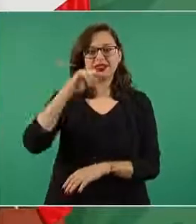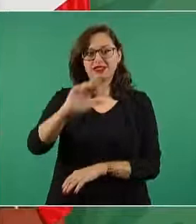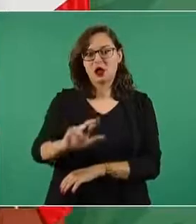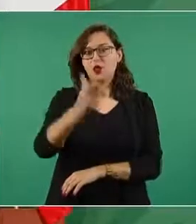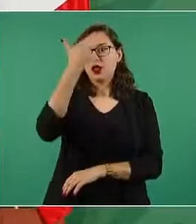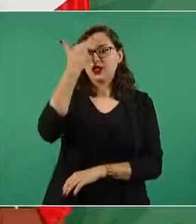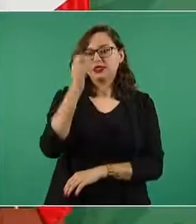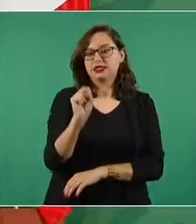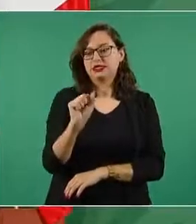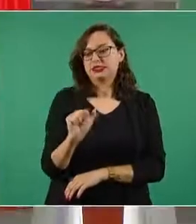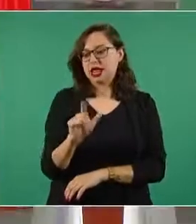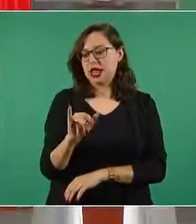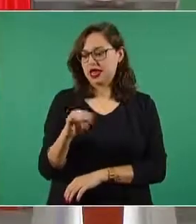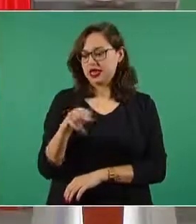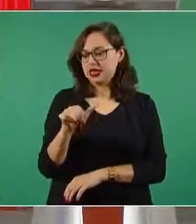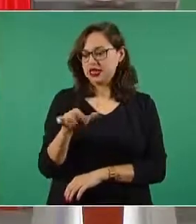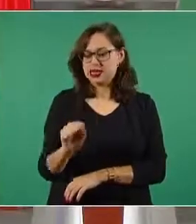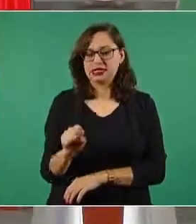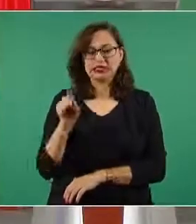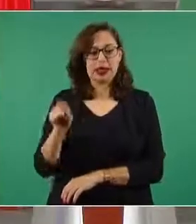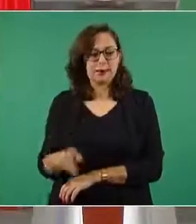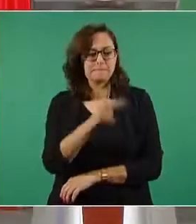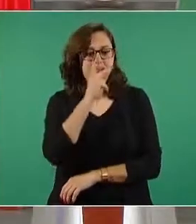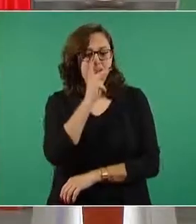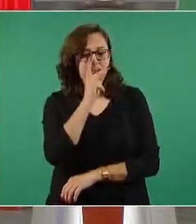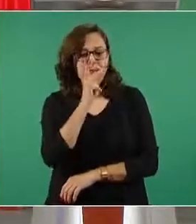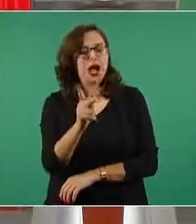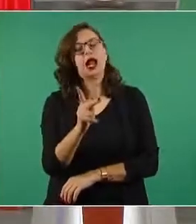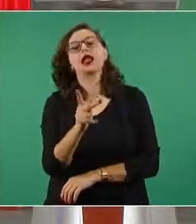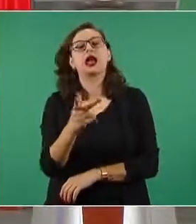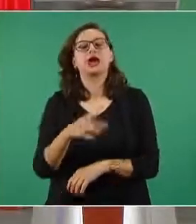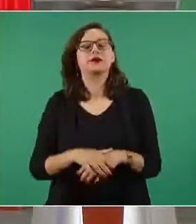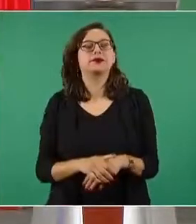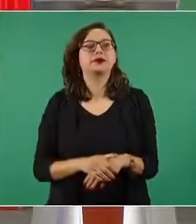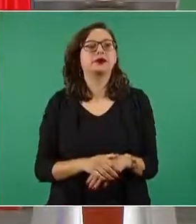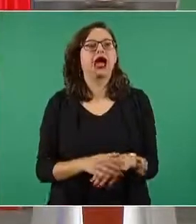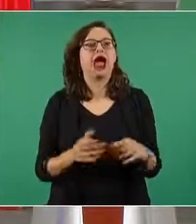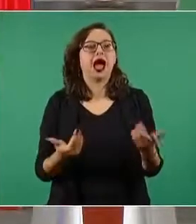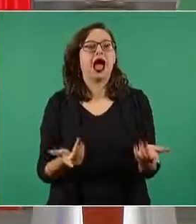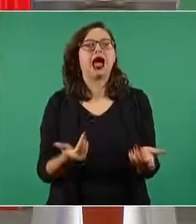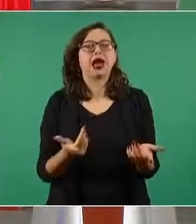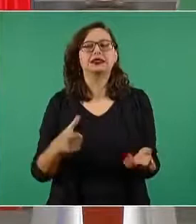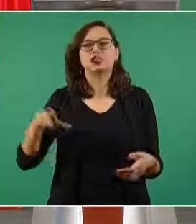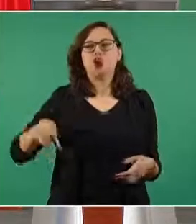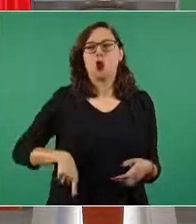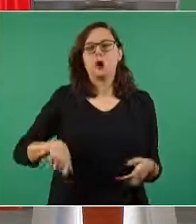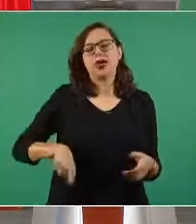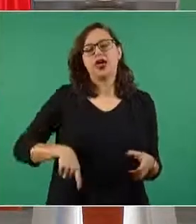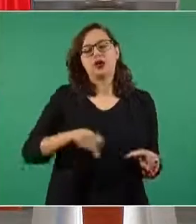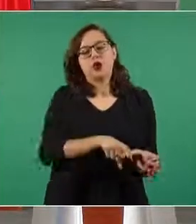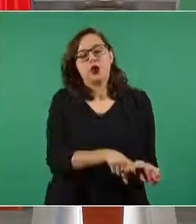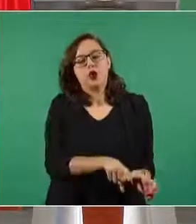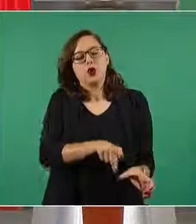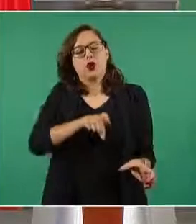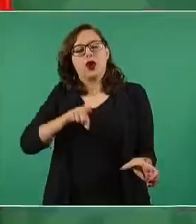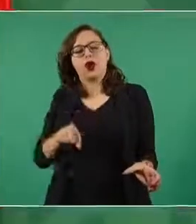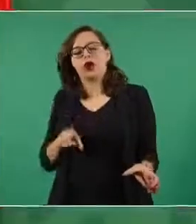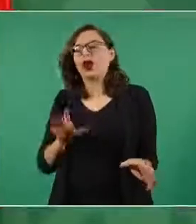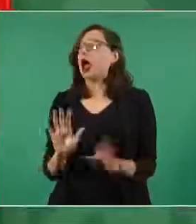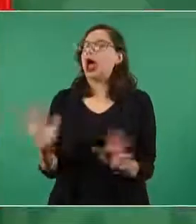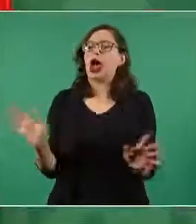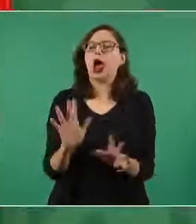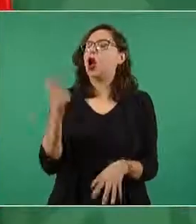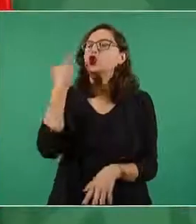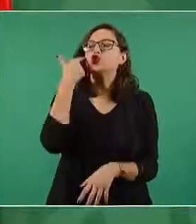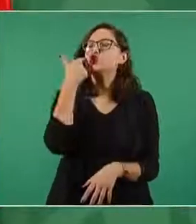privatizar tenían un eufemismo desincorporar entonces no queremos que los